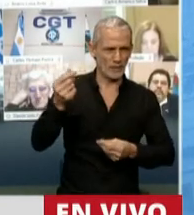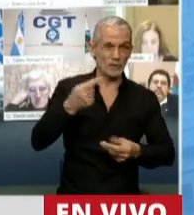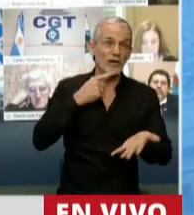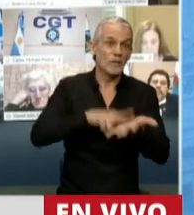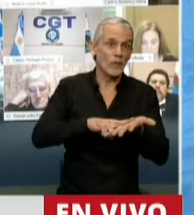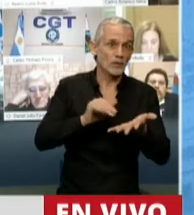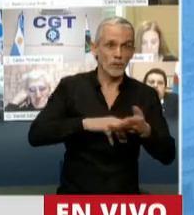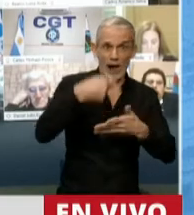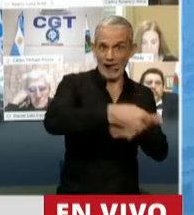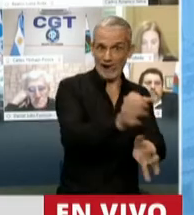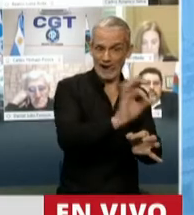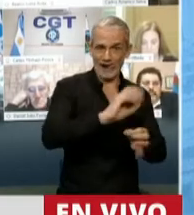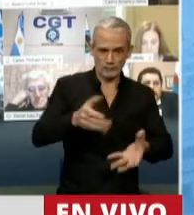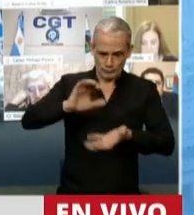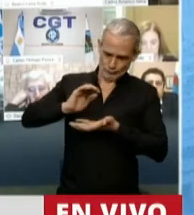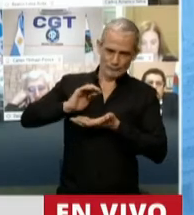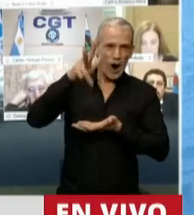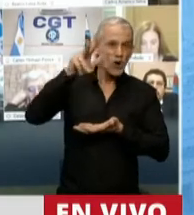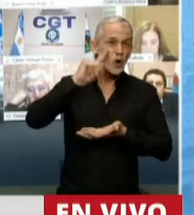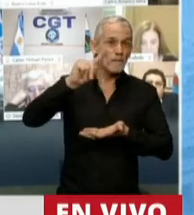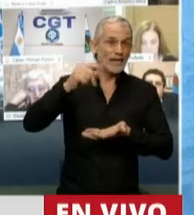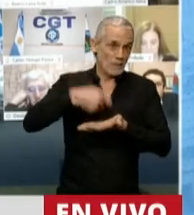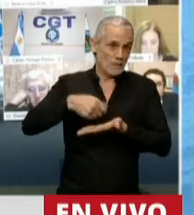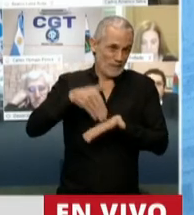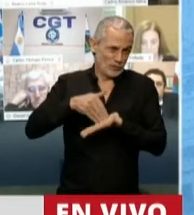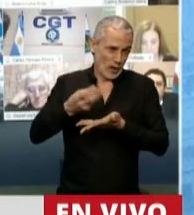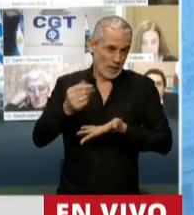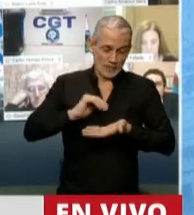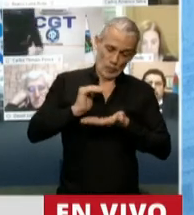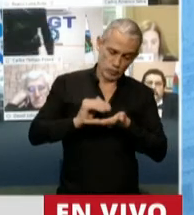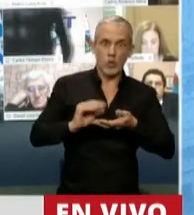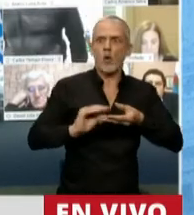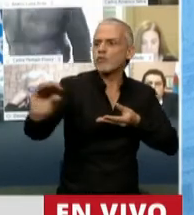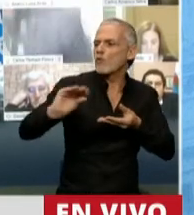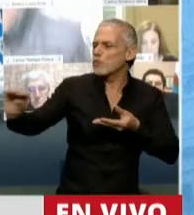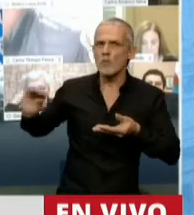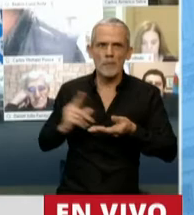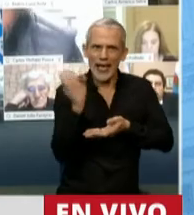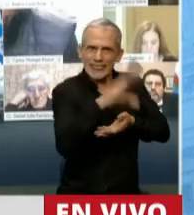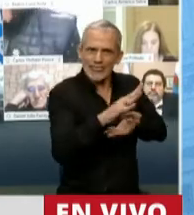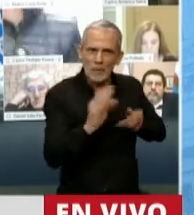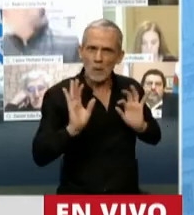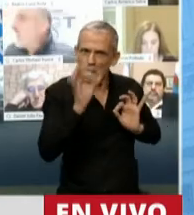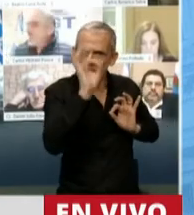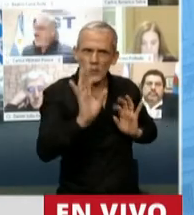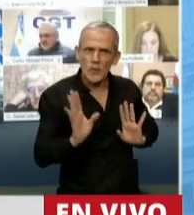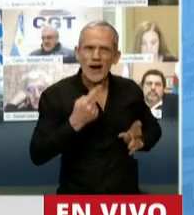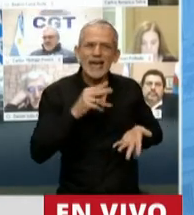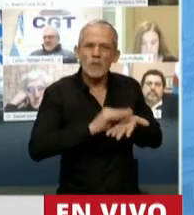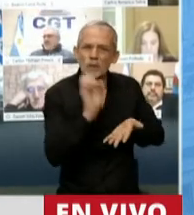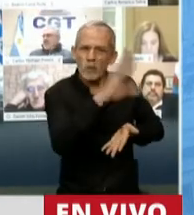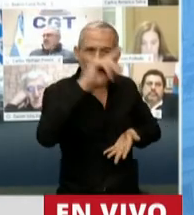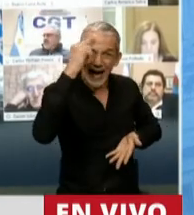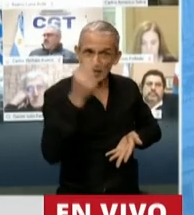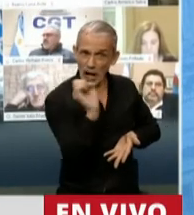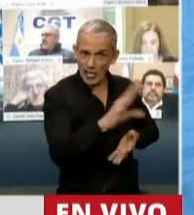retuvo, que ocupó para hacer negocios, que ocupó para hacer inversiones, que no depositó nunca ese dinero a las arcas del